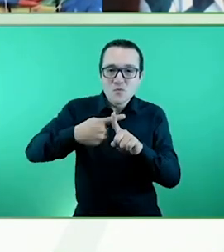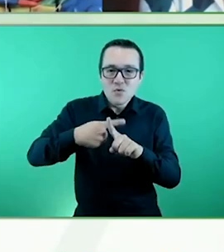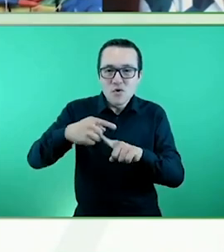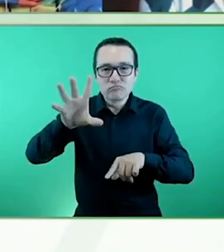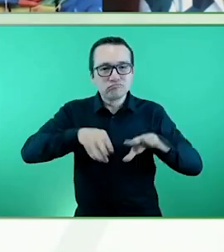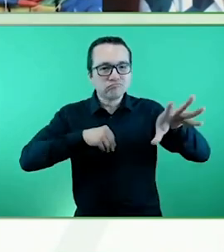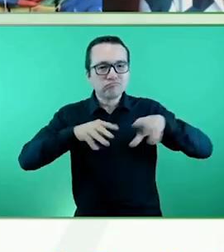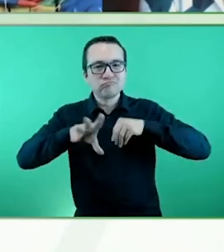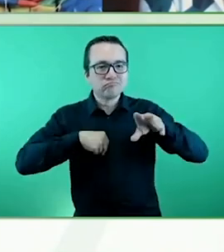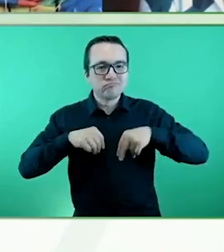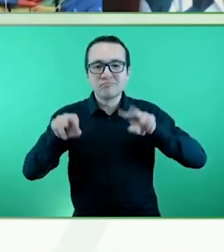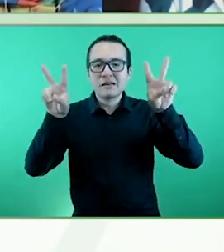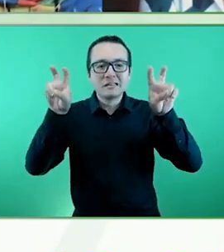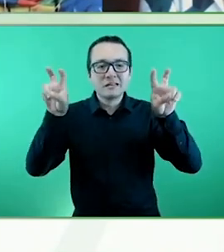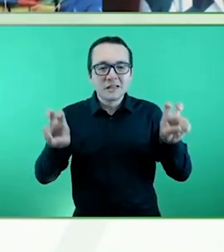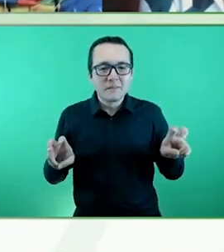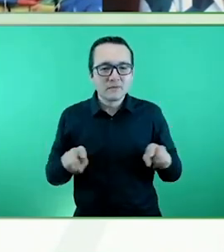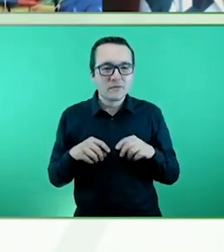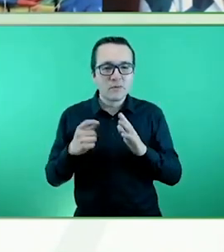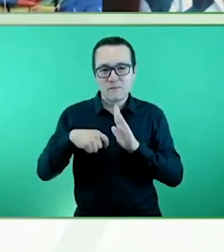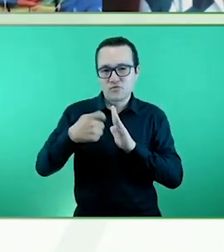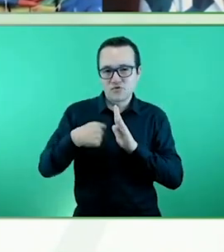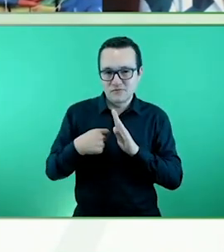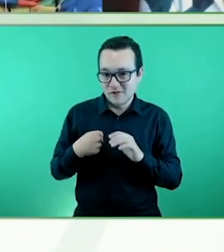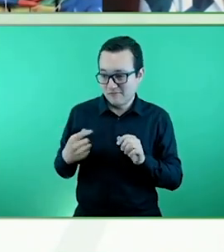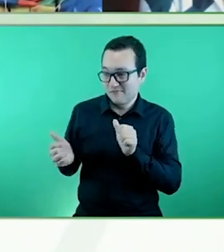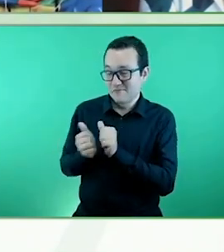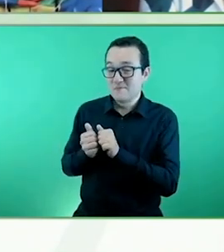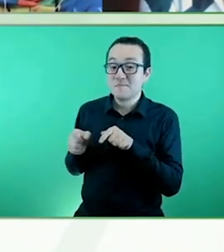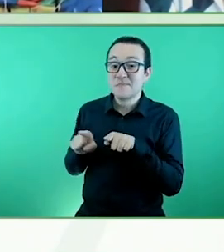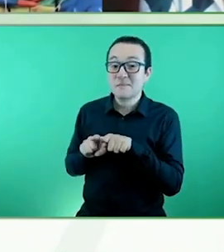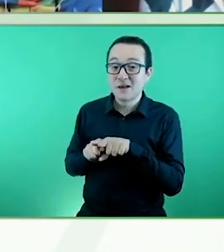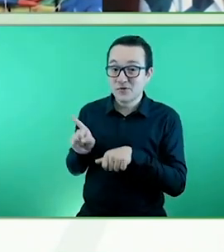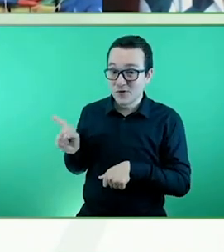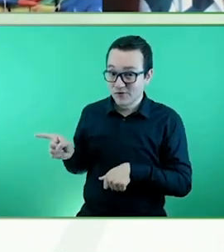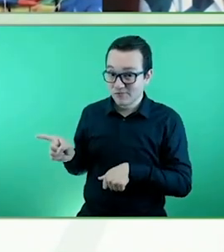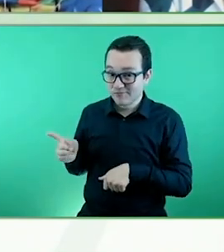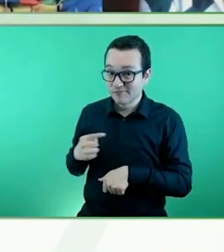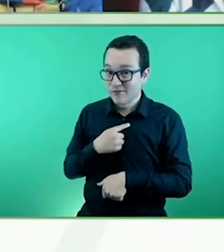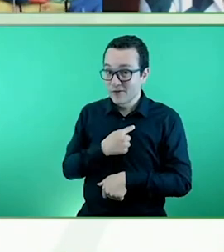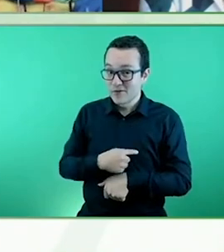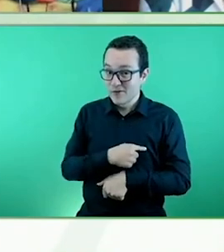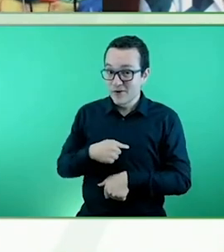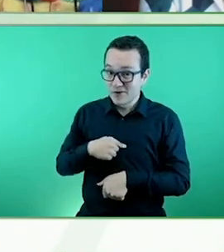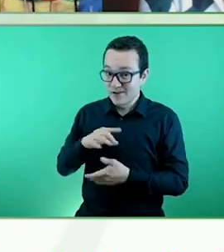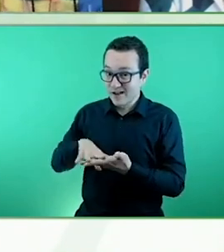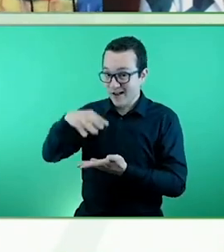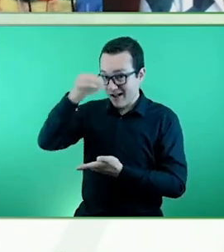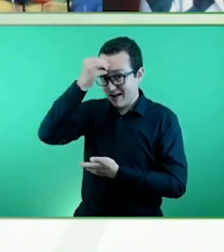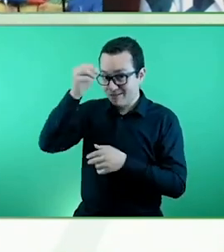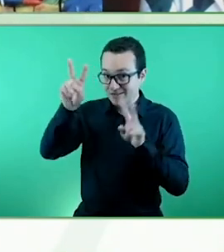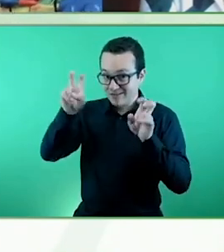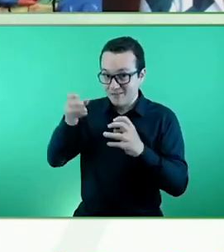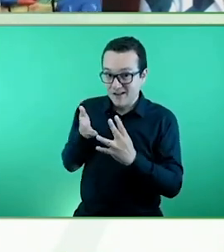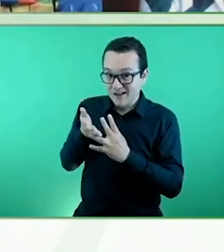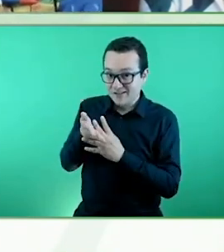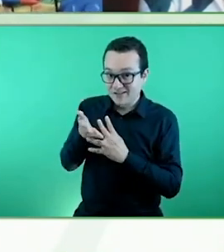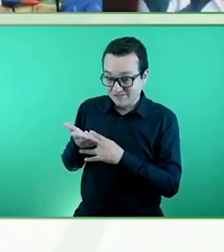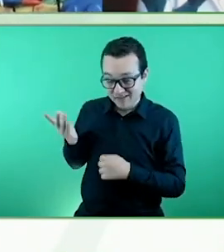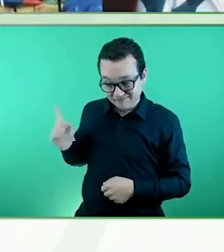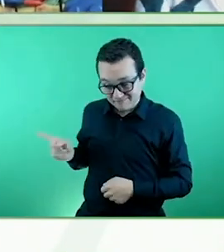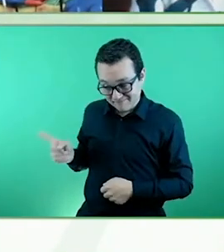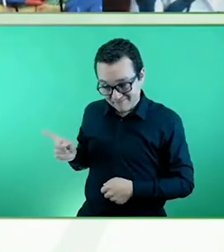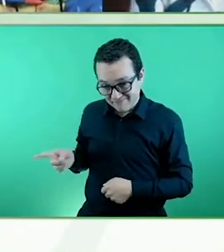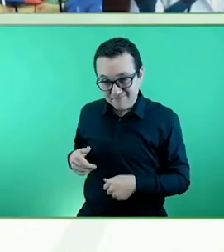aquí a mi hermano y lo pongo en compromiso para que también aprenda un poco de accesibilidad. Eso creo que es un compromiso para